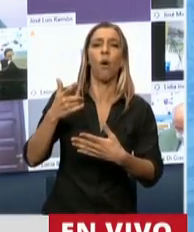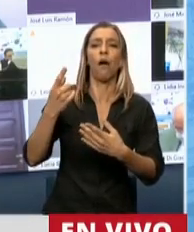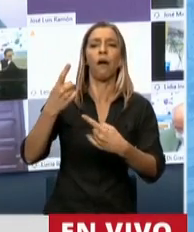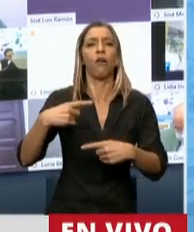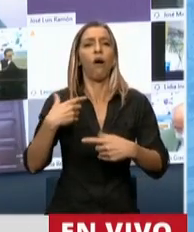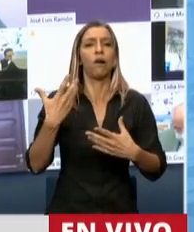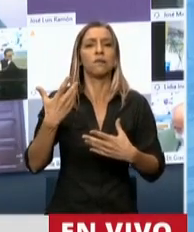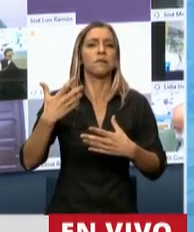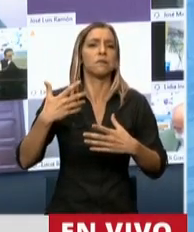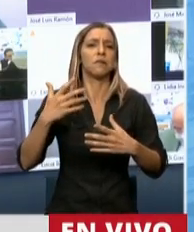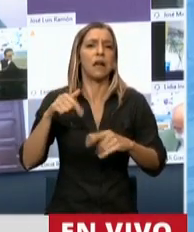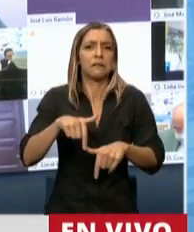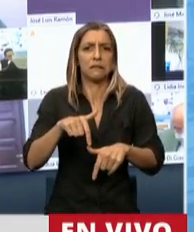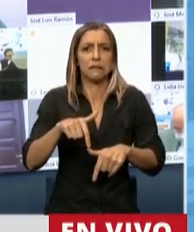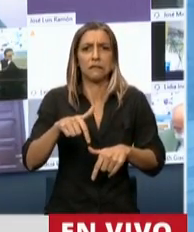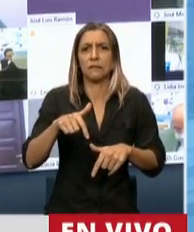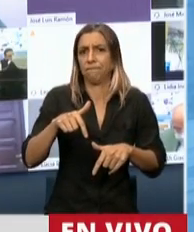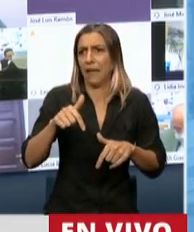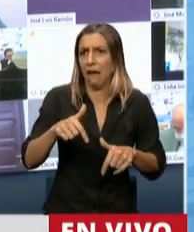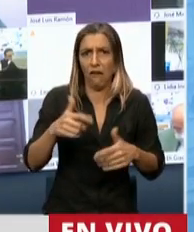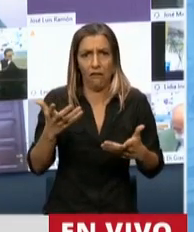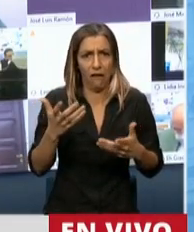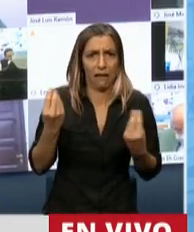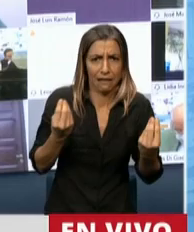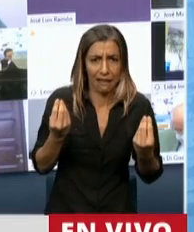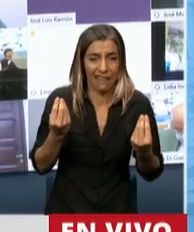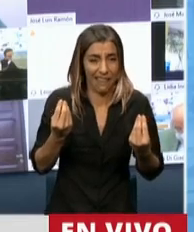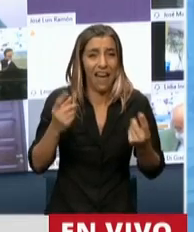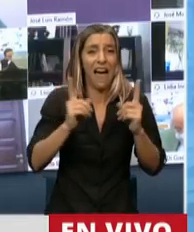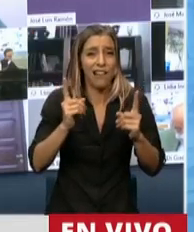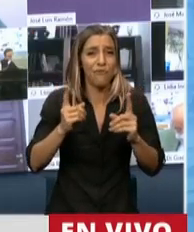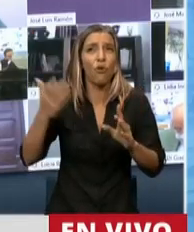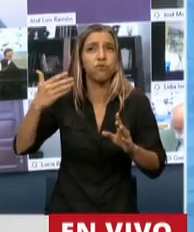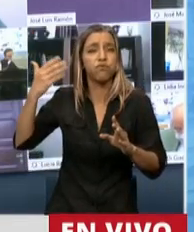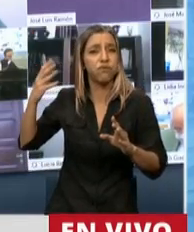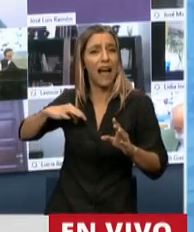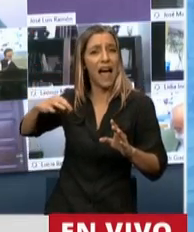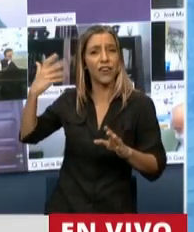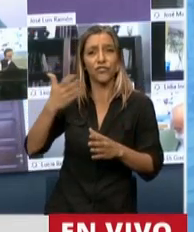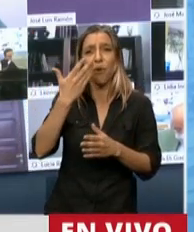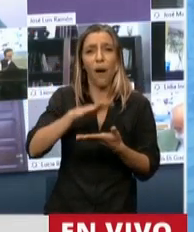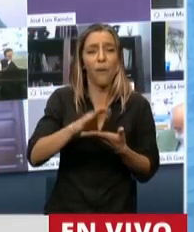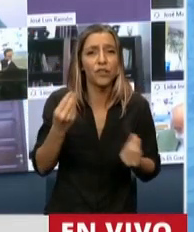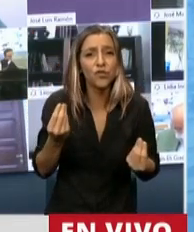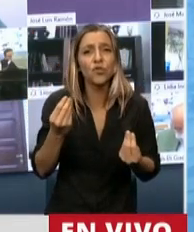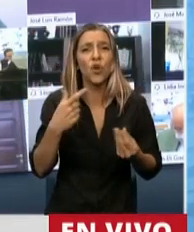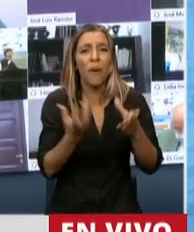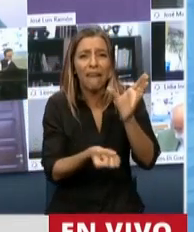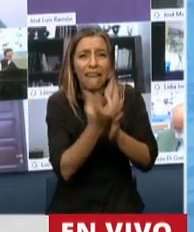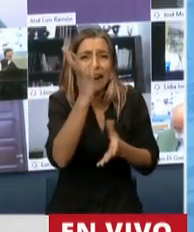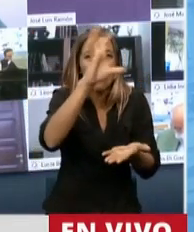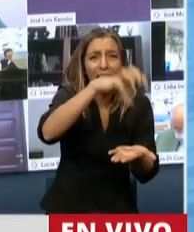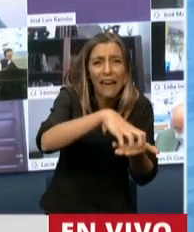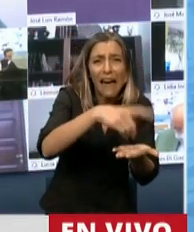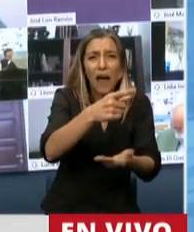cuando aparecían palabras chinas y crear una planta en Sudamérica, en Latinoamérica, de anticuerpos monoclonales